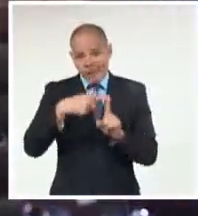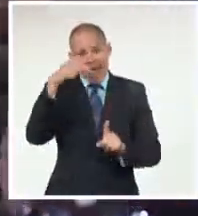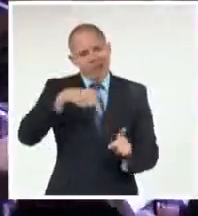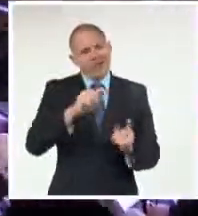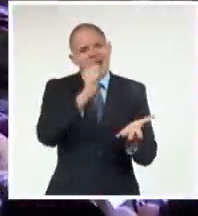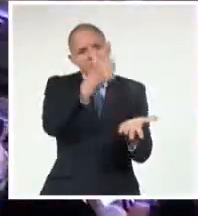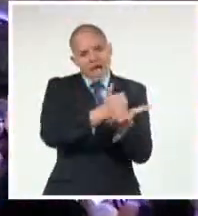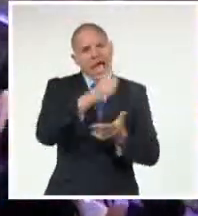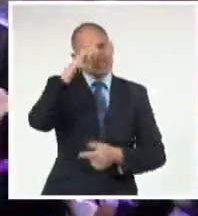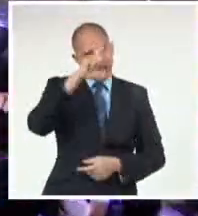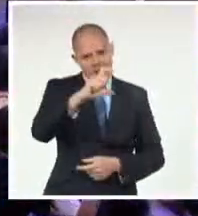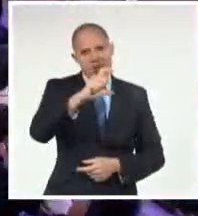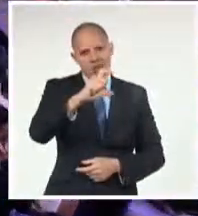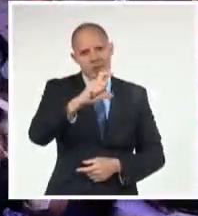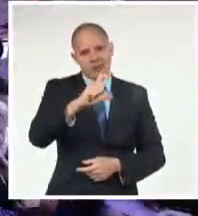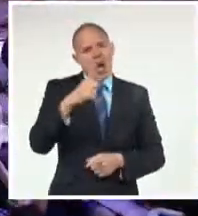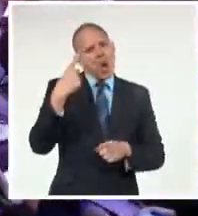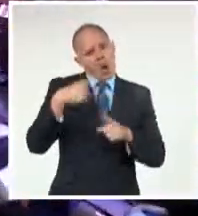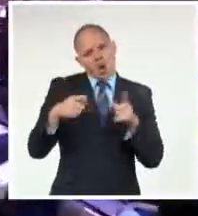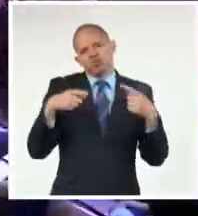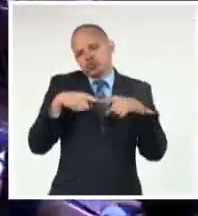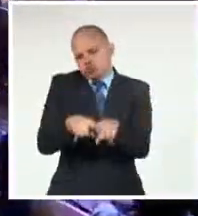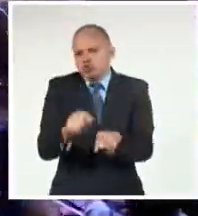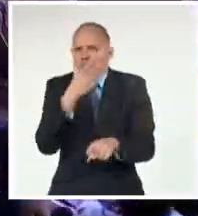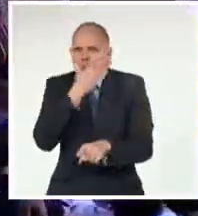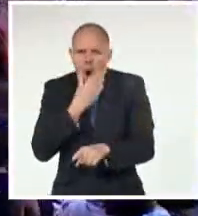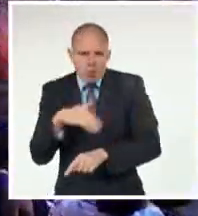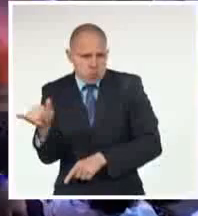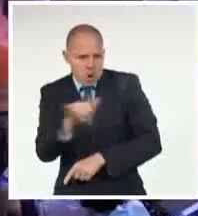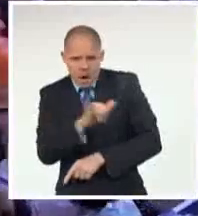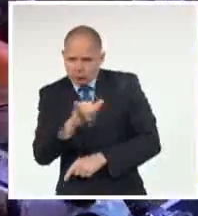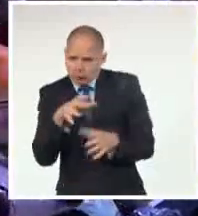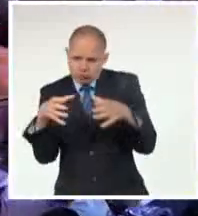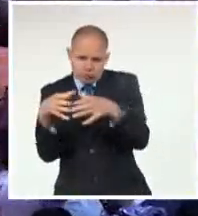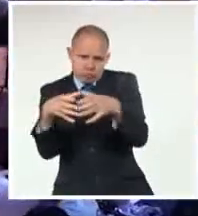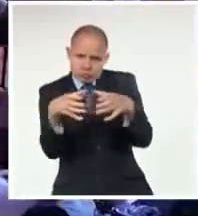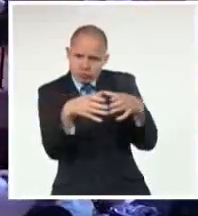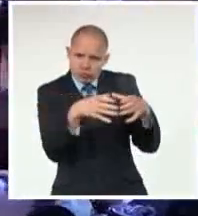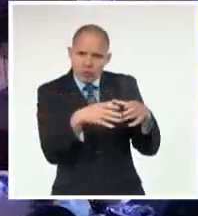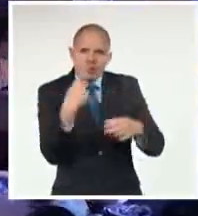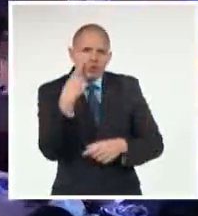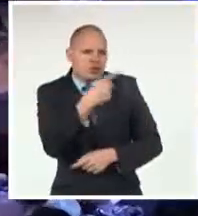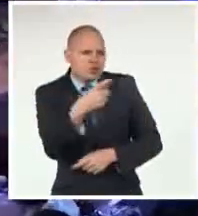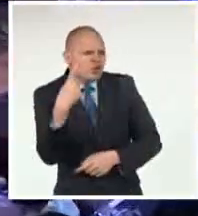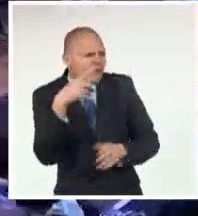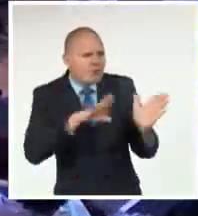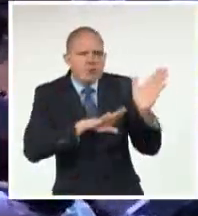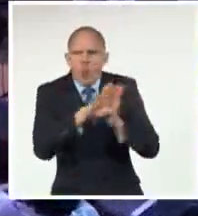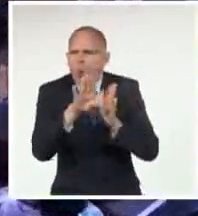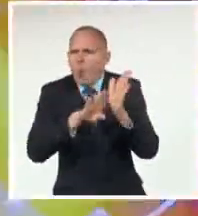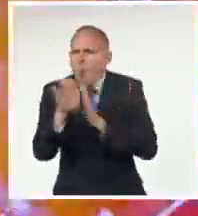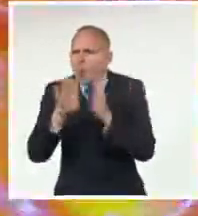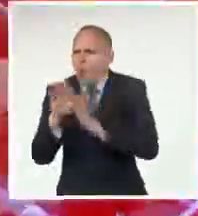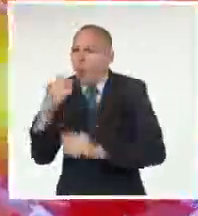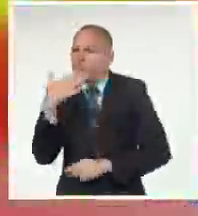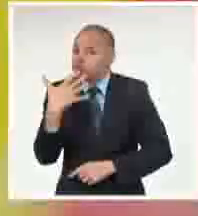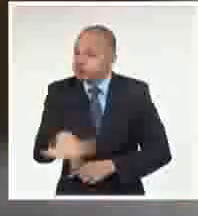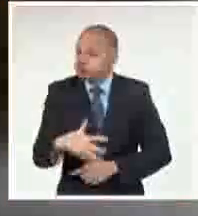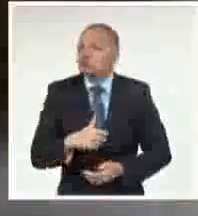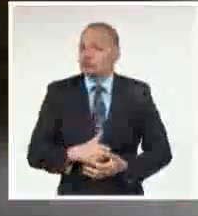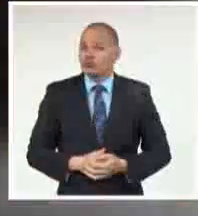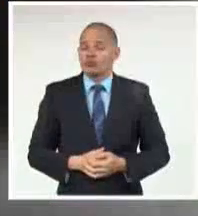vieja trova Y después Con los jóvenes Con la trova Antivite Que he visto Su surgimiento Y desarrollo